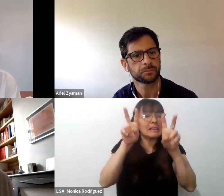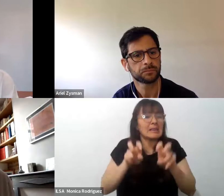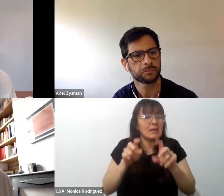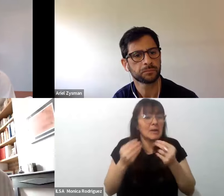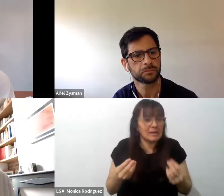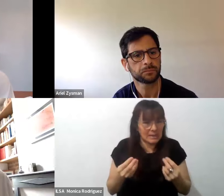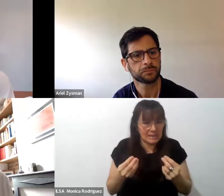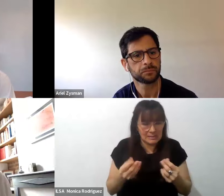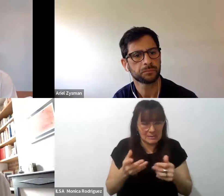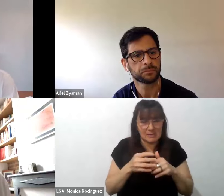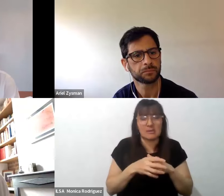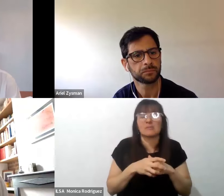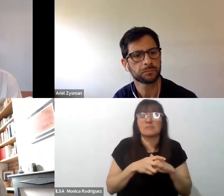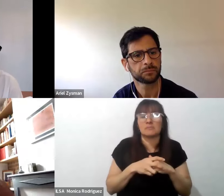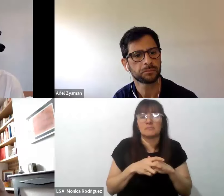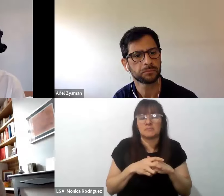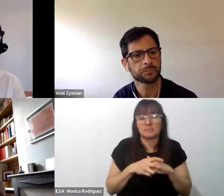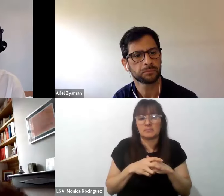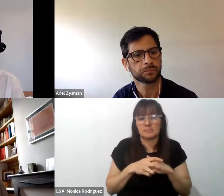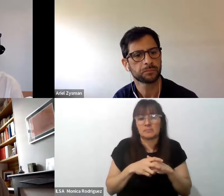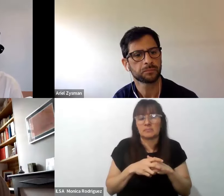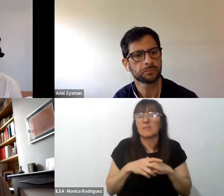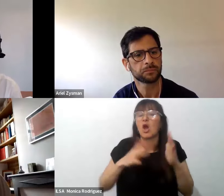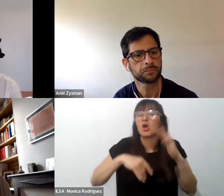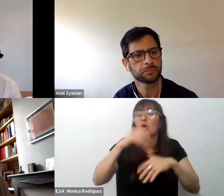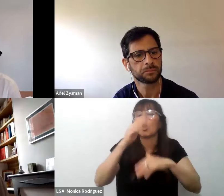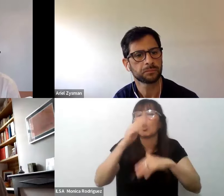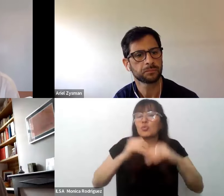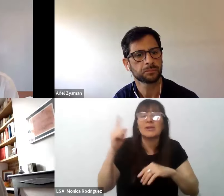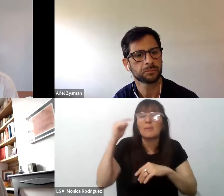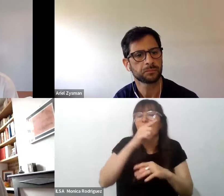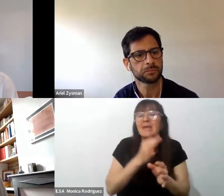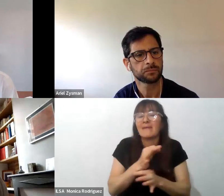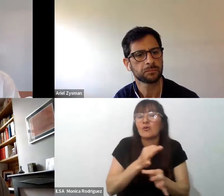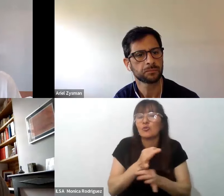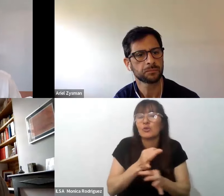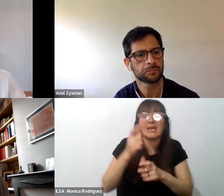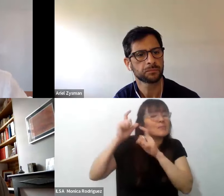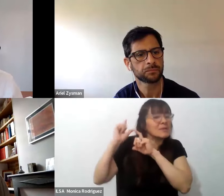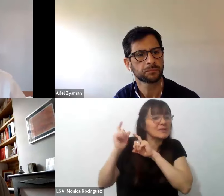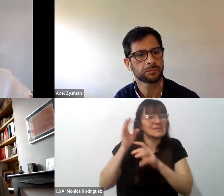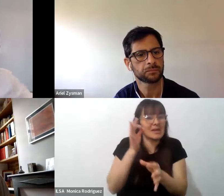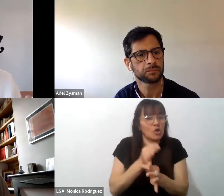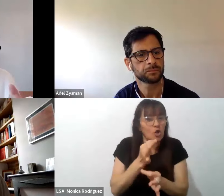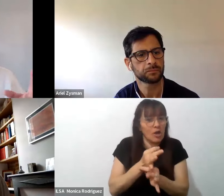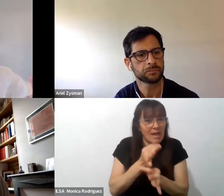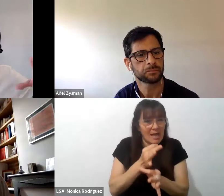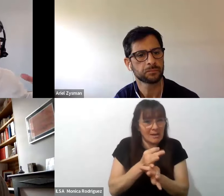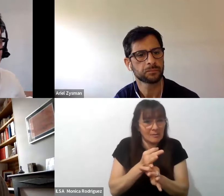sociología de la experiencia escolar sino más bien de construir una pedagogía de la experiencia escolar en el sentido de